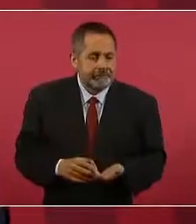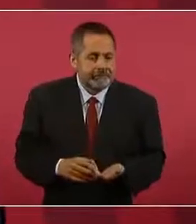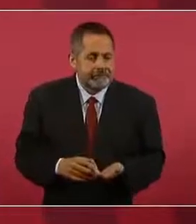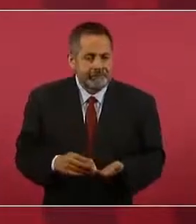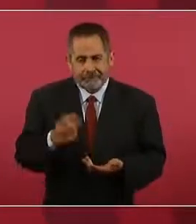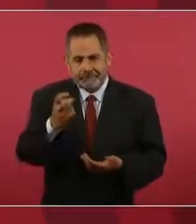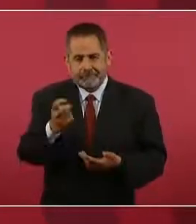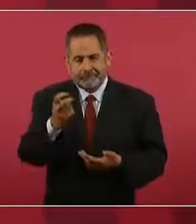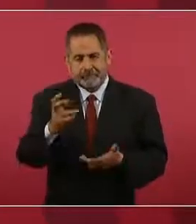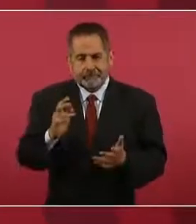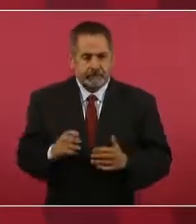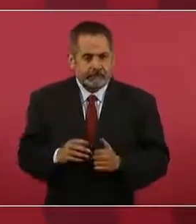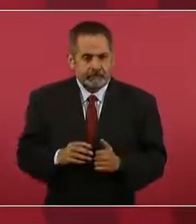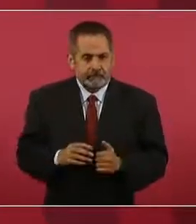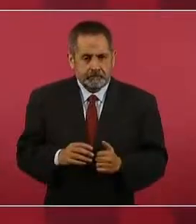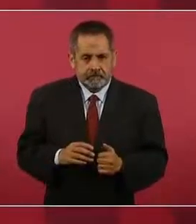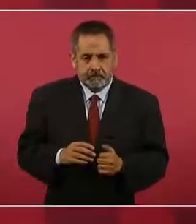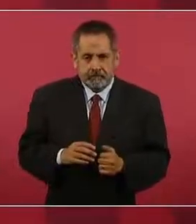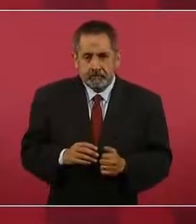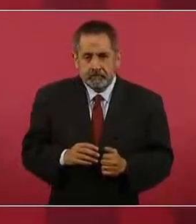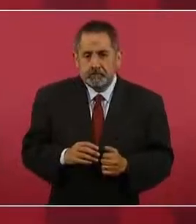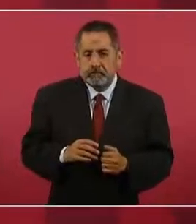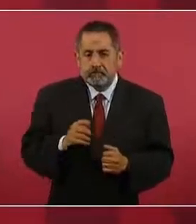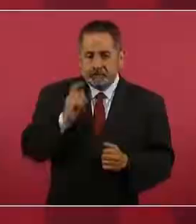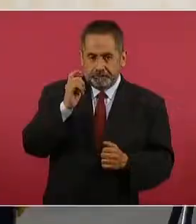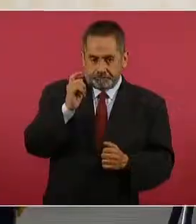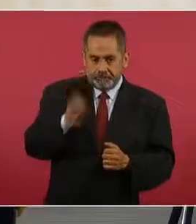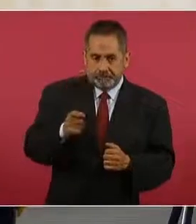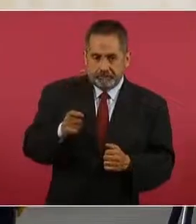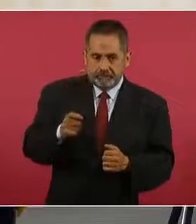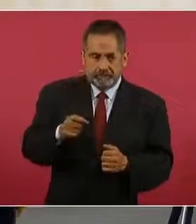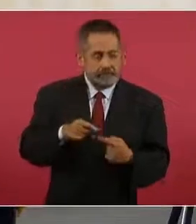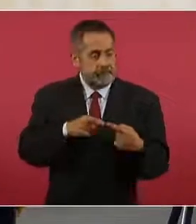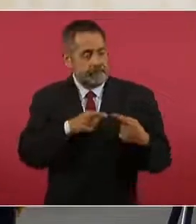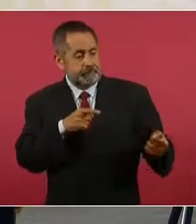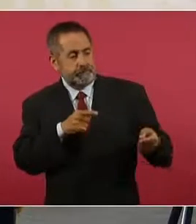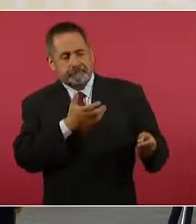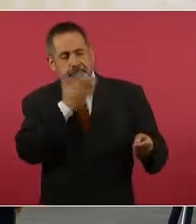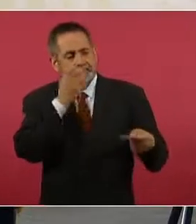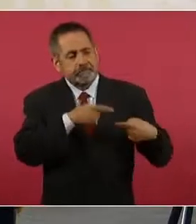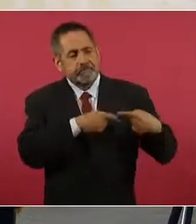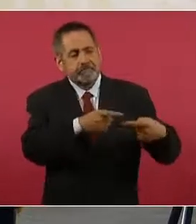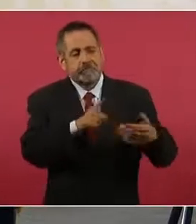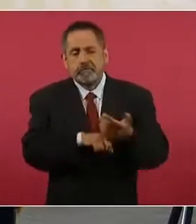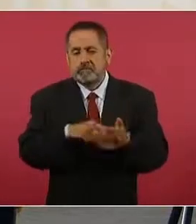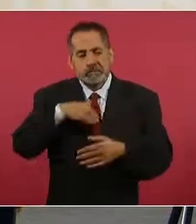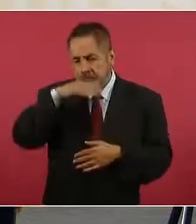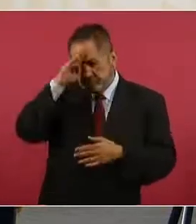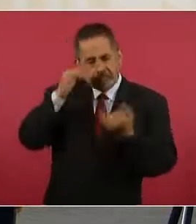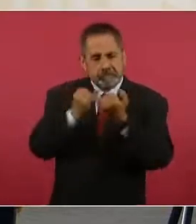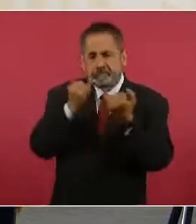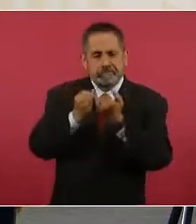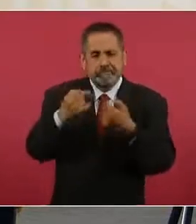Entonces, el del pensamiento conservador no comparte esto.